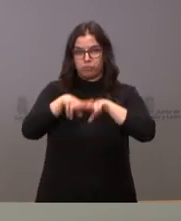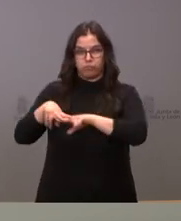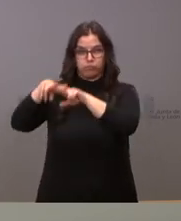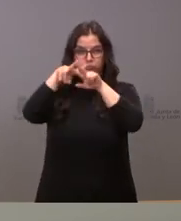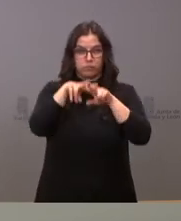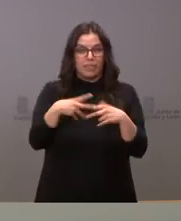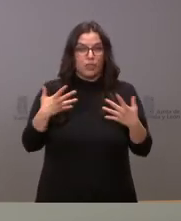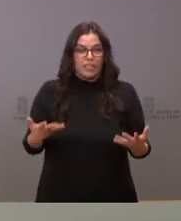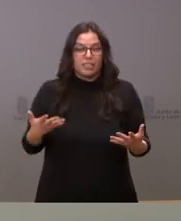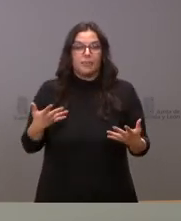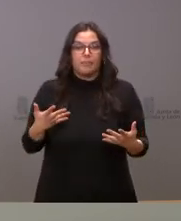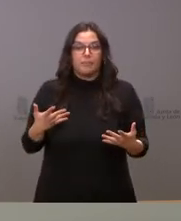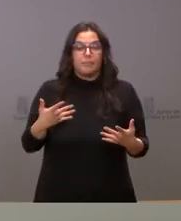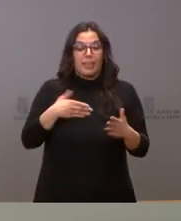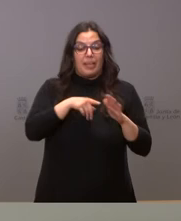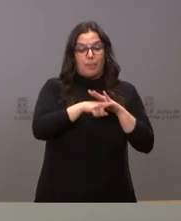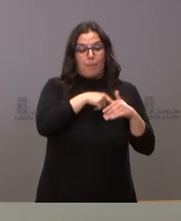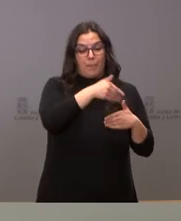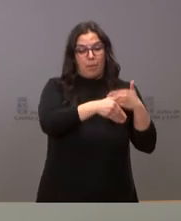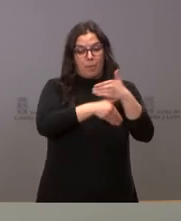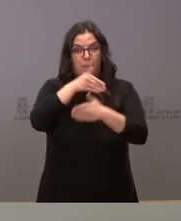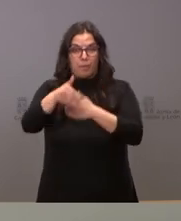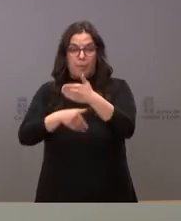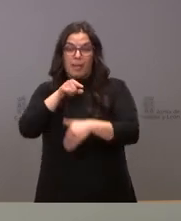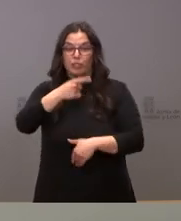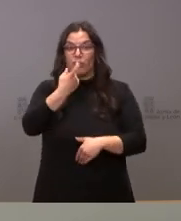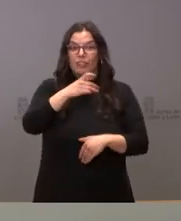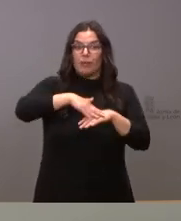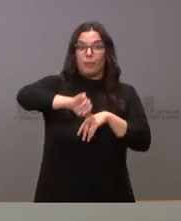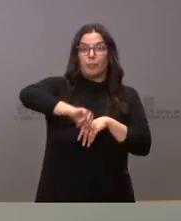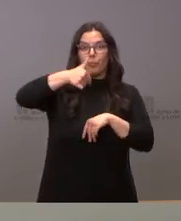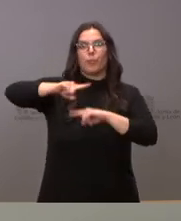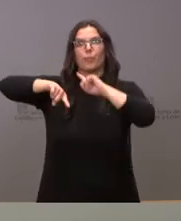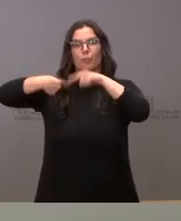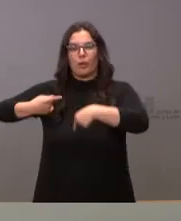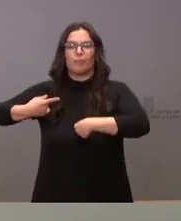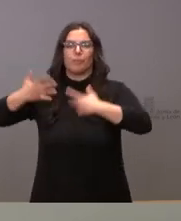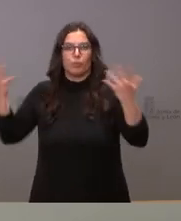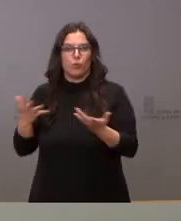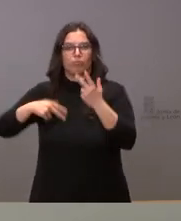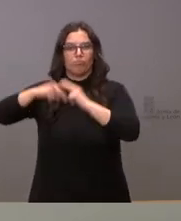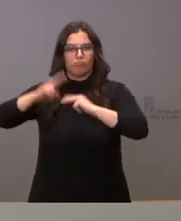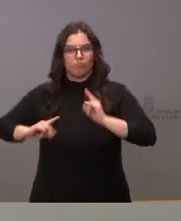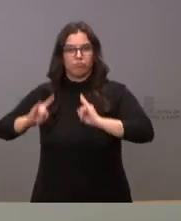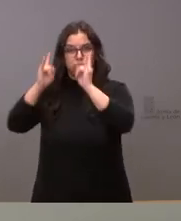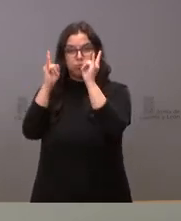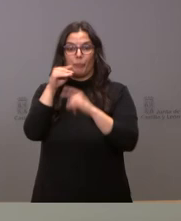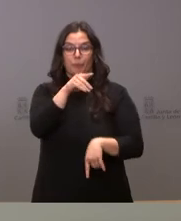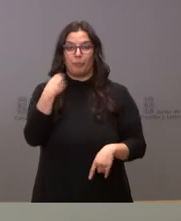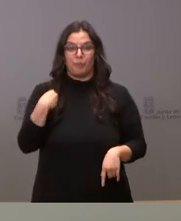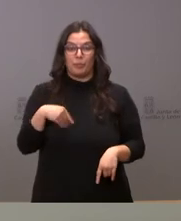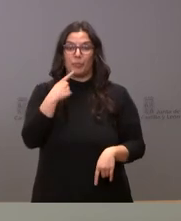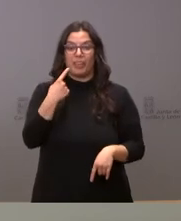año y por tanto en el trámite necesario para impulsar esta infraestructura y que esta nueva infraestructura a que usted hace referencia de carácter